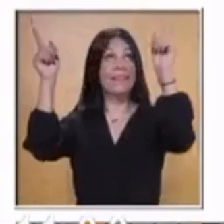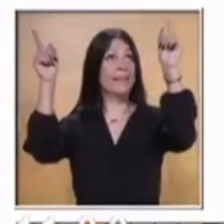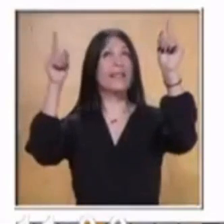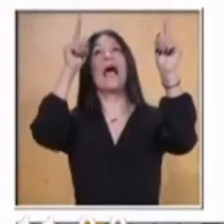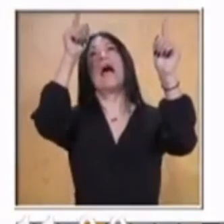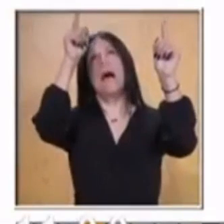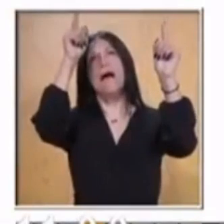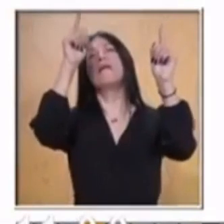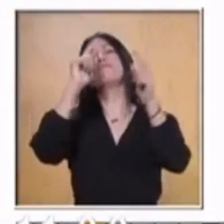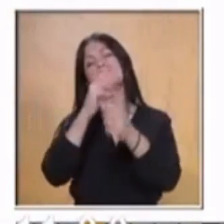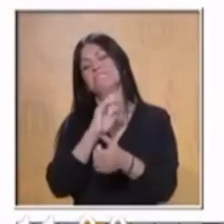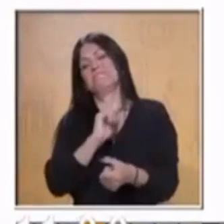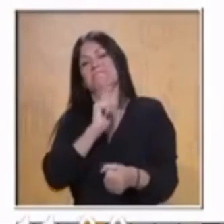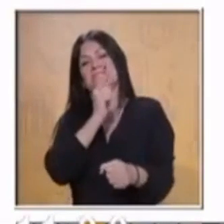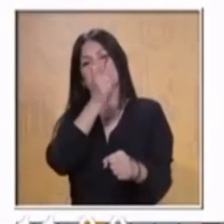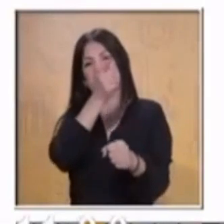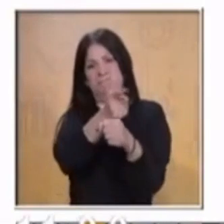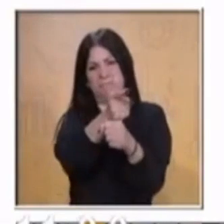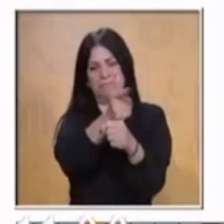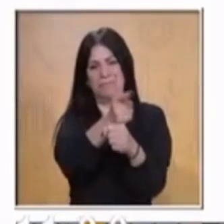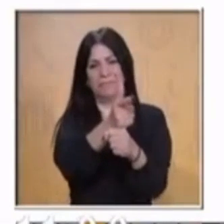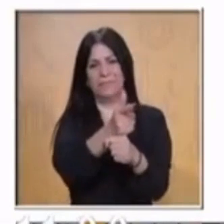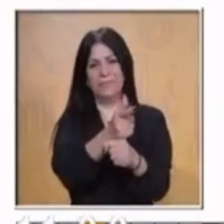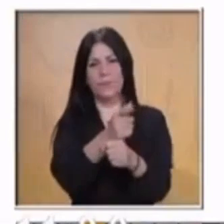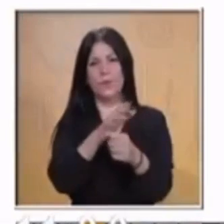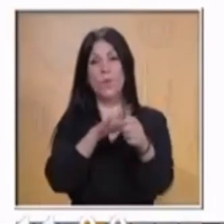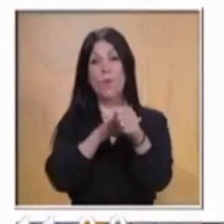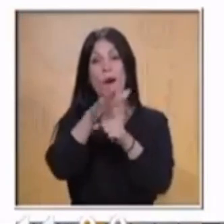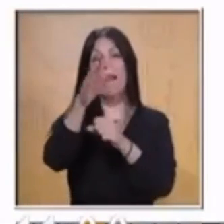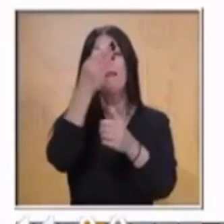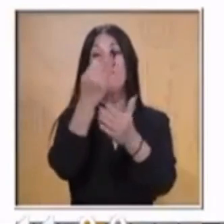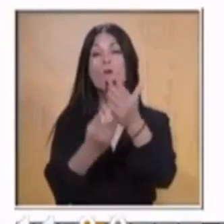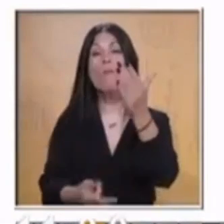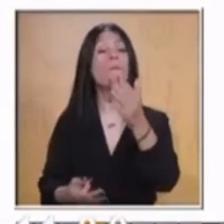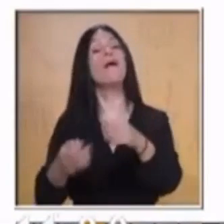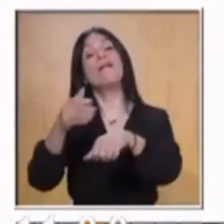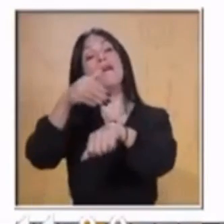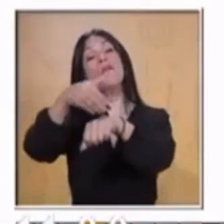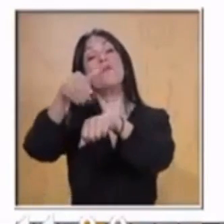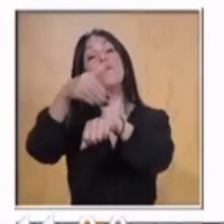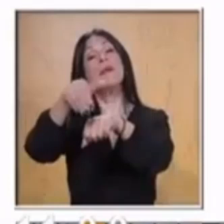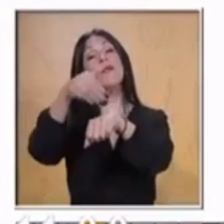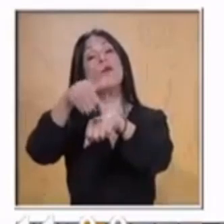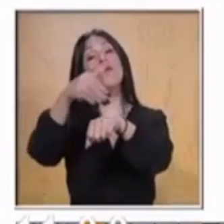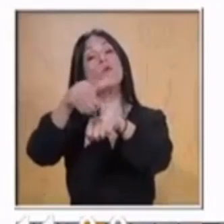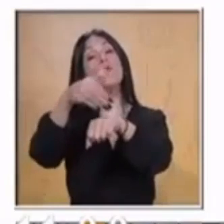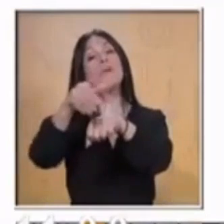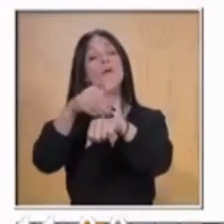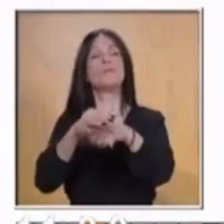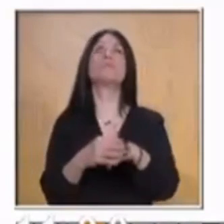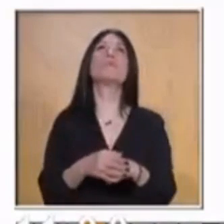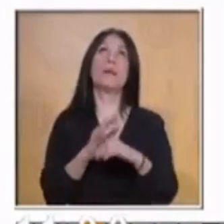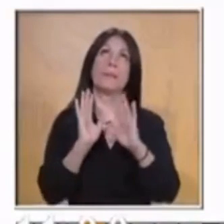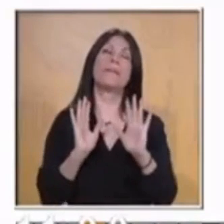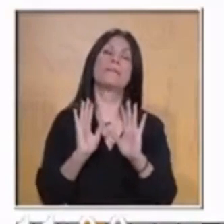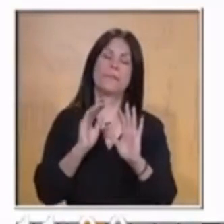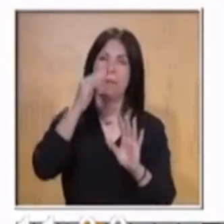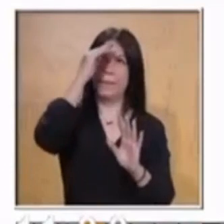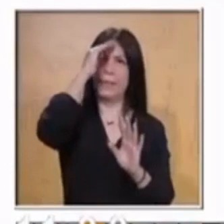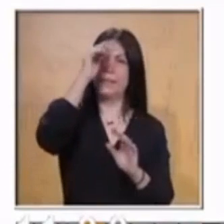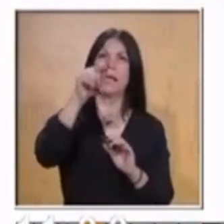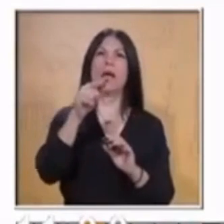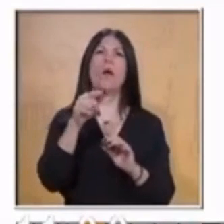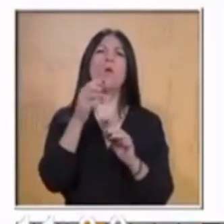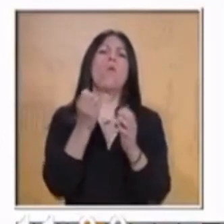Vamos a encontrar el número faltante de la primera multiplicación. Y está muy fácil. A ver, ¿qué número multiplicado